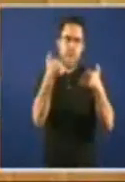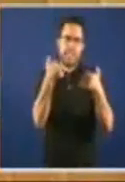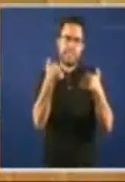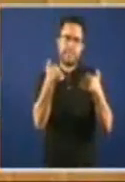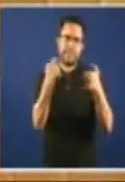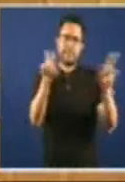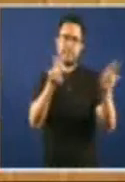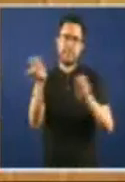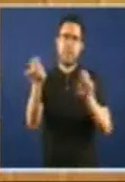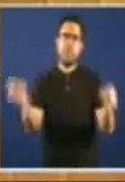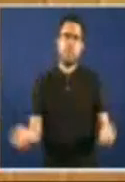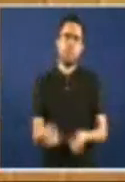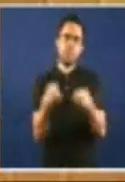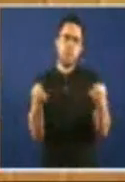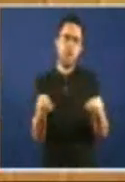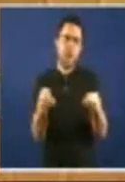propaganda e publicidade